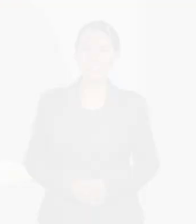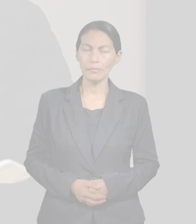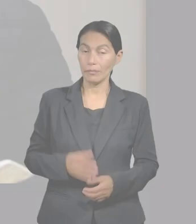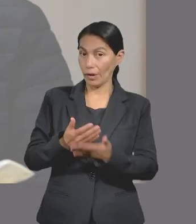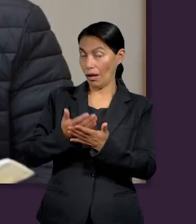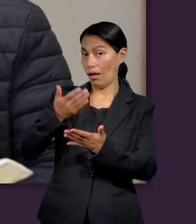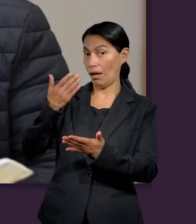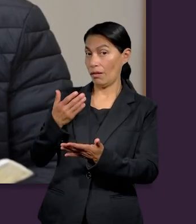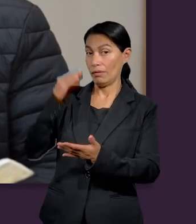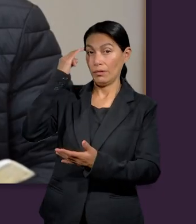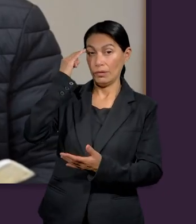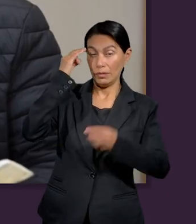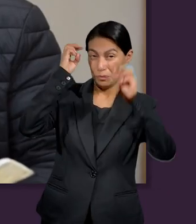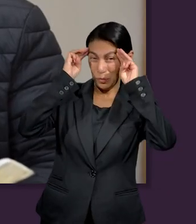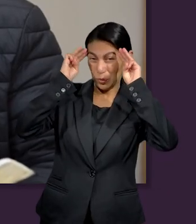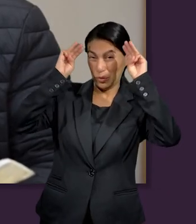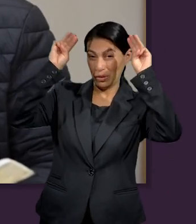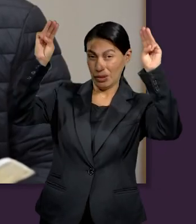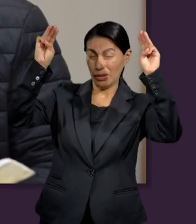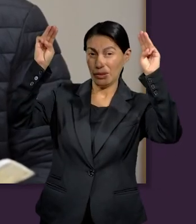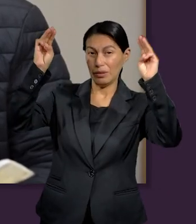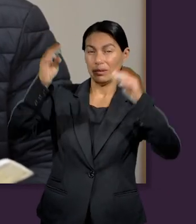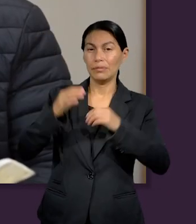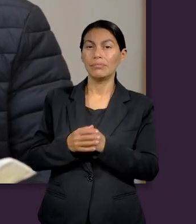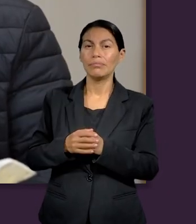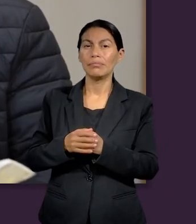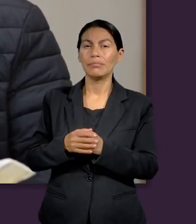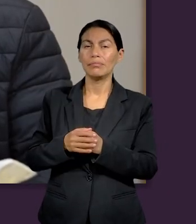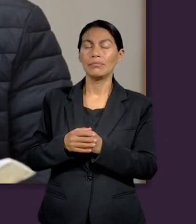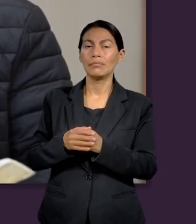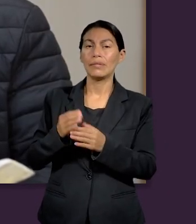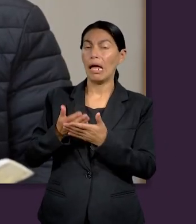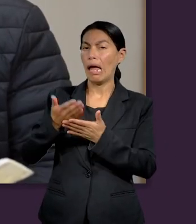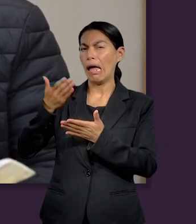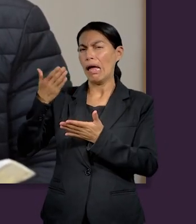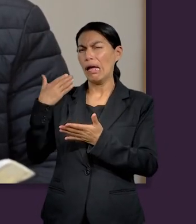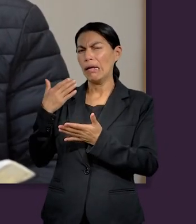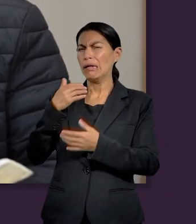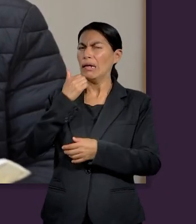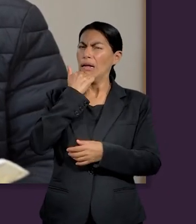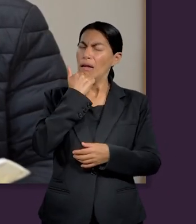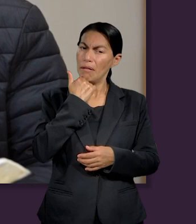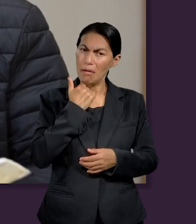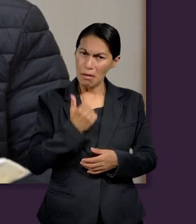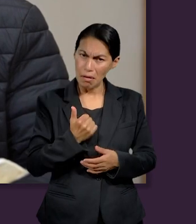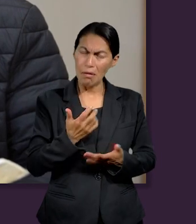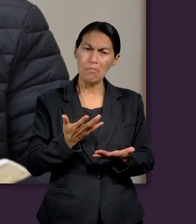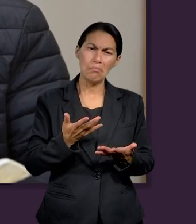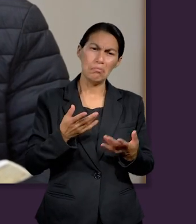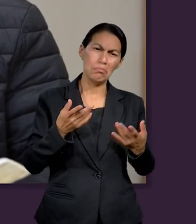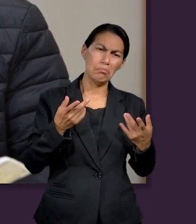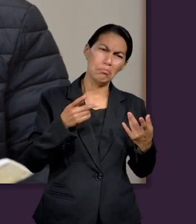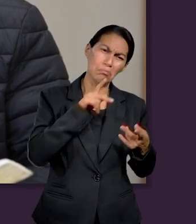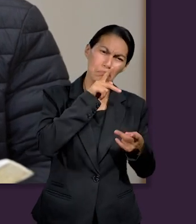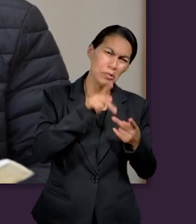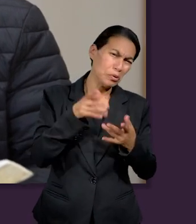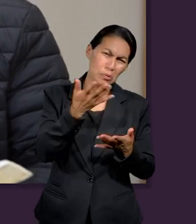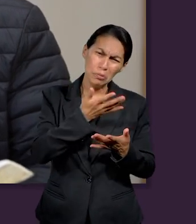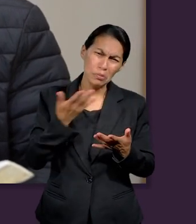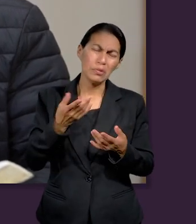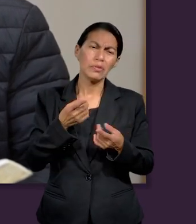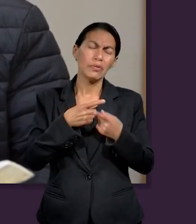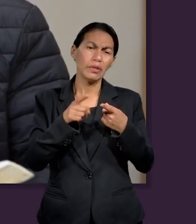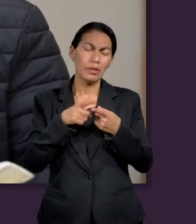Desde los tiempos de Moisés, desde los tiempos de Abraham, de los patriarcas,